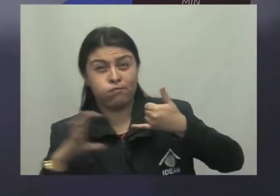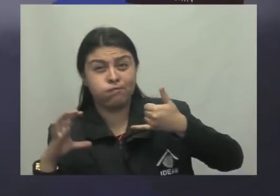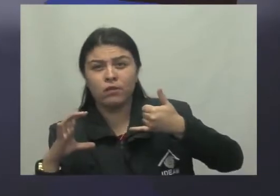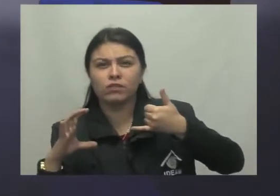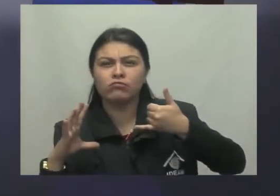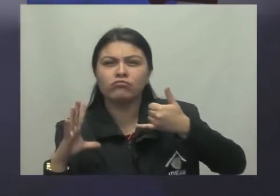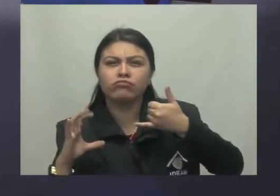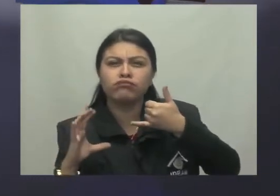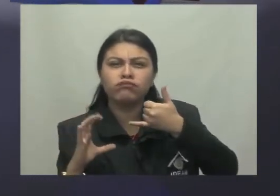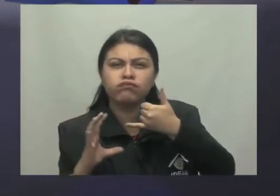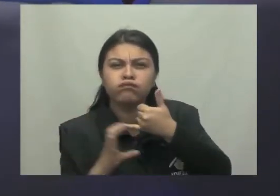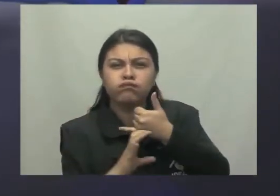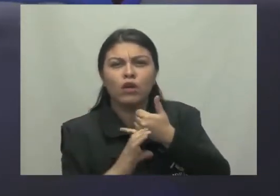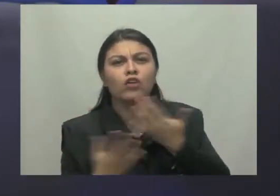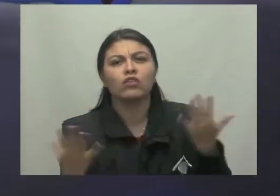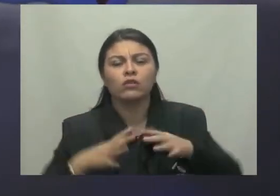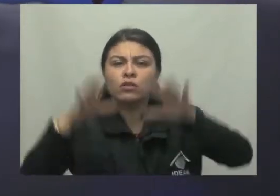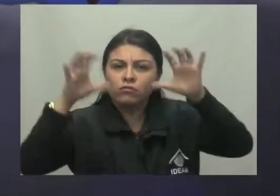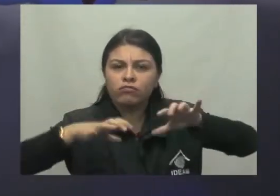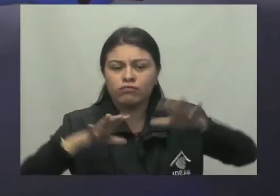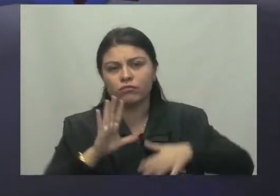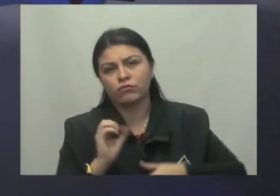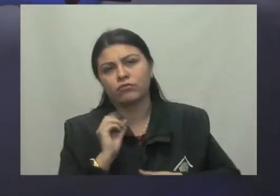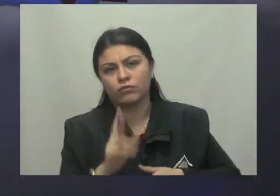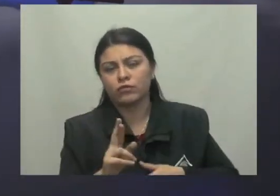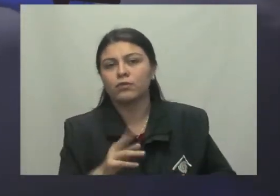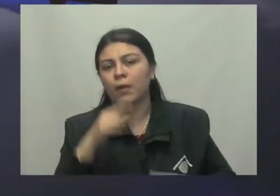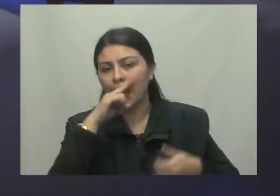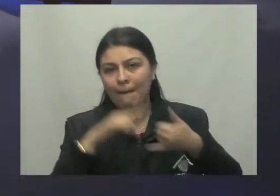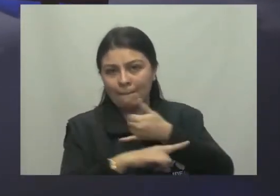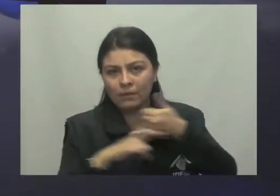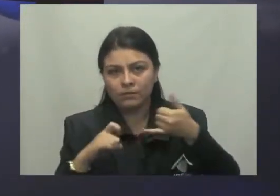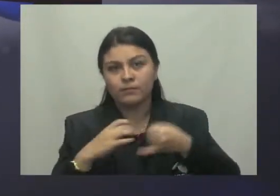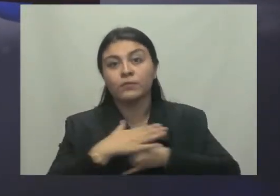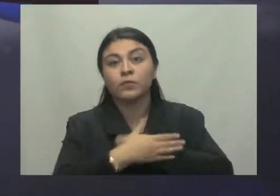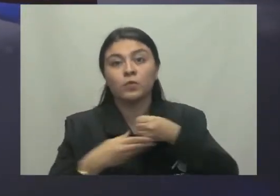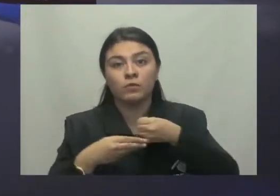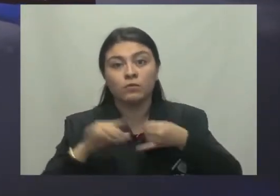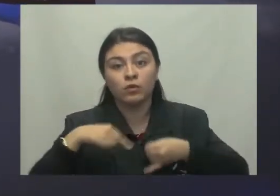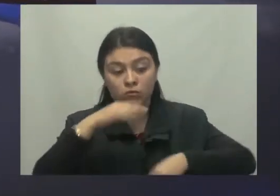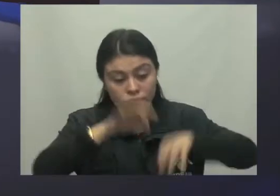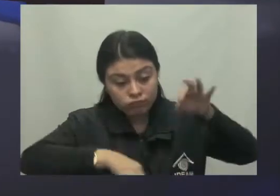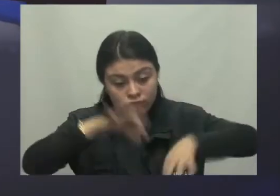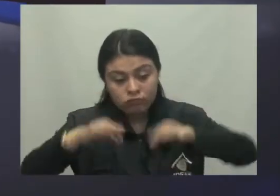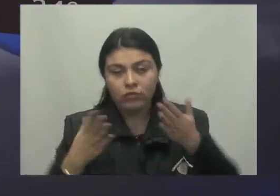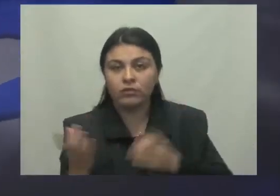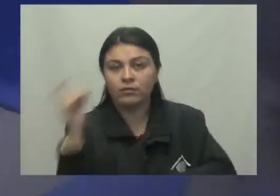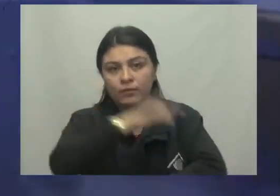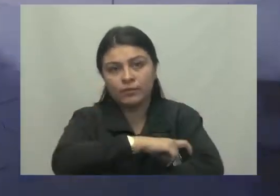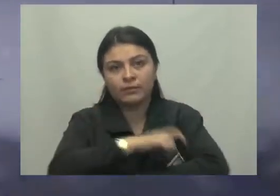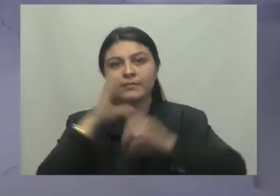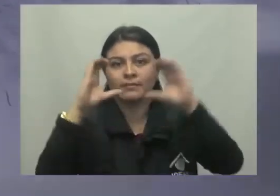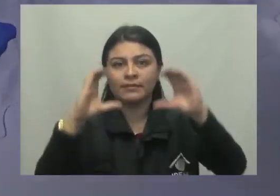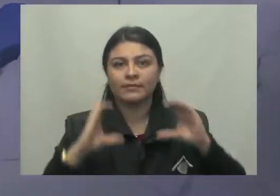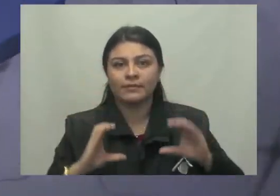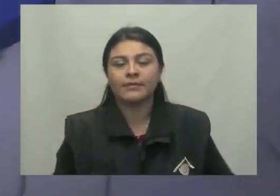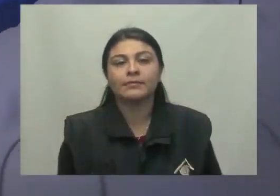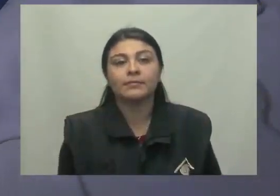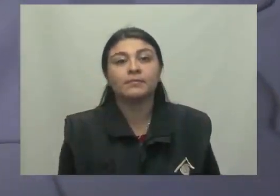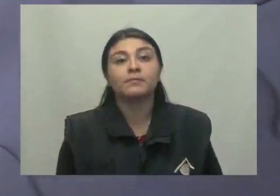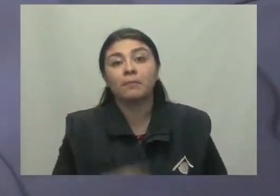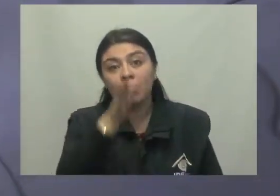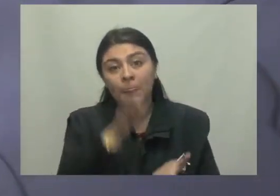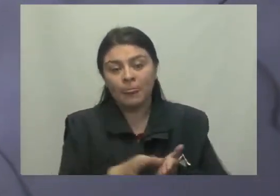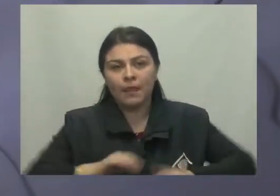Con lluvias en sectores del sur de Amazonas, Guainía y lloviznas en el occidente del Putumayo y Caquetá Sobre la capital